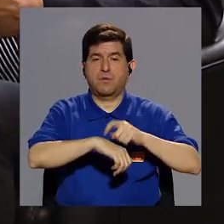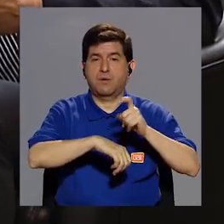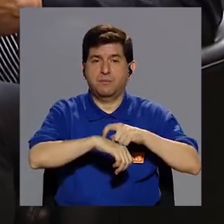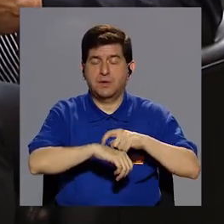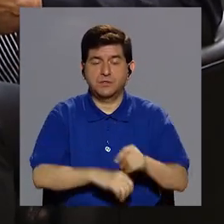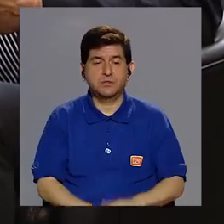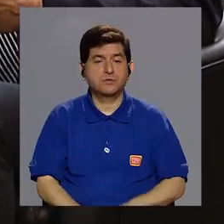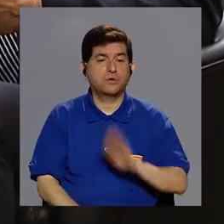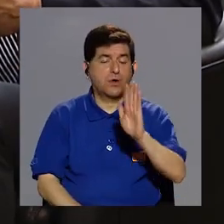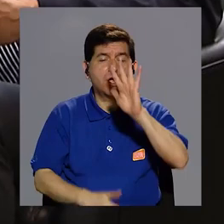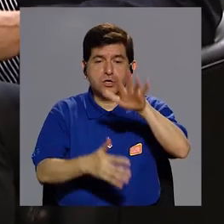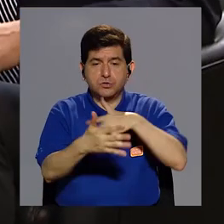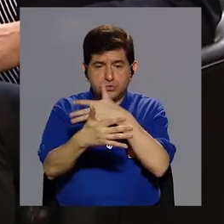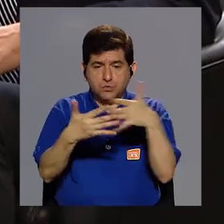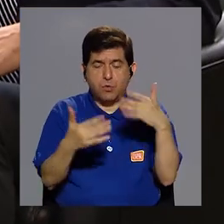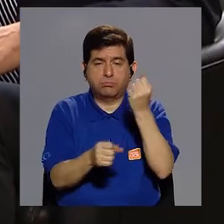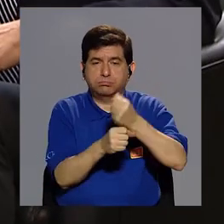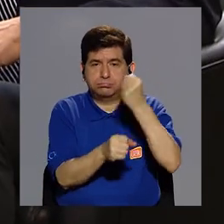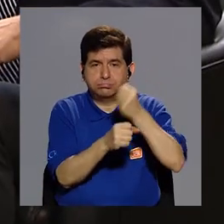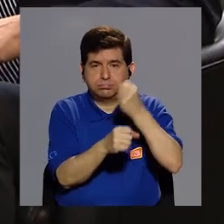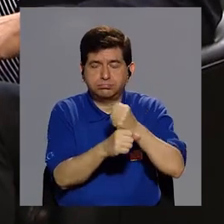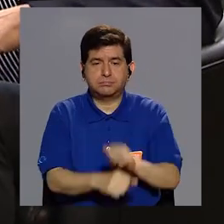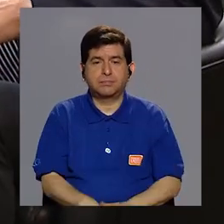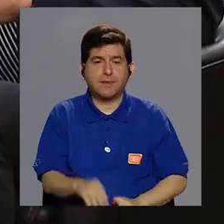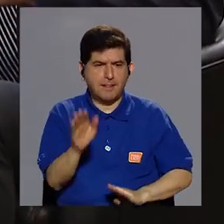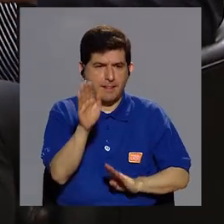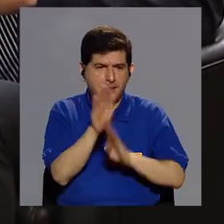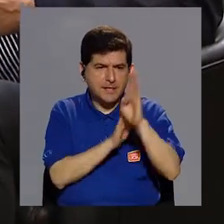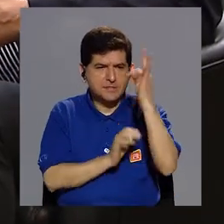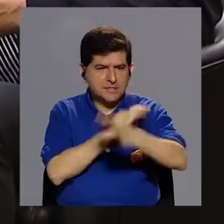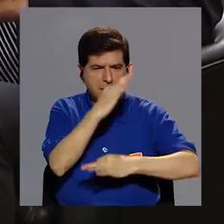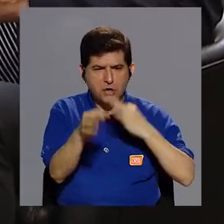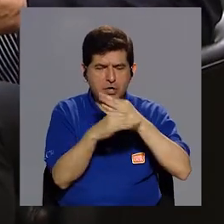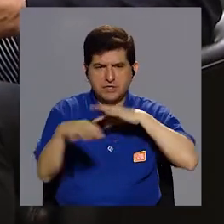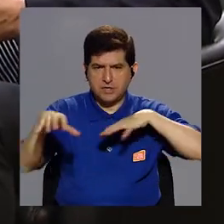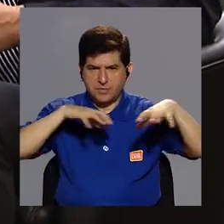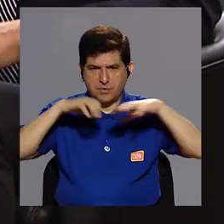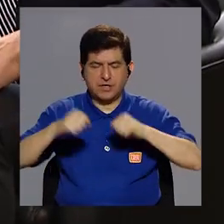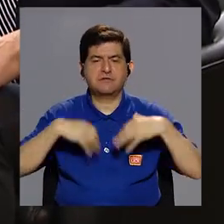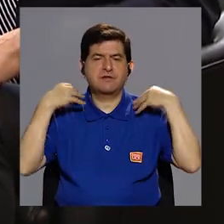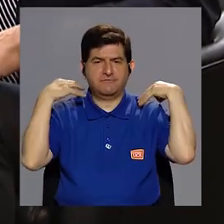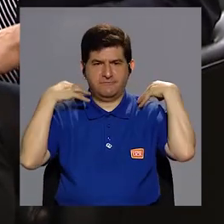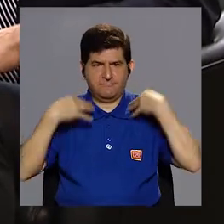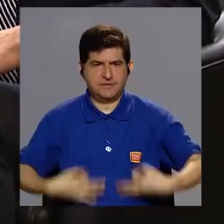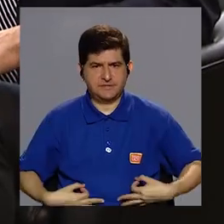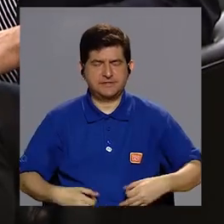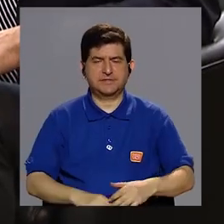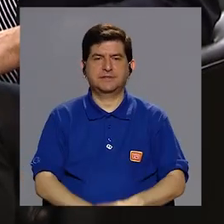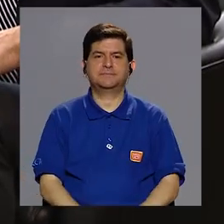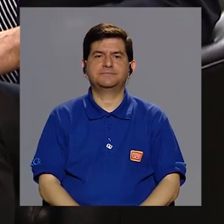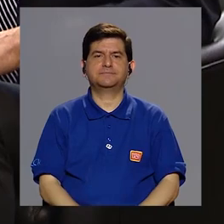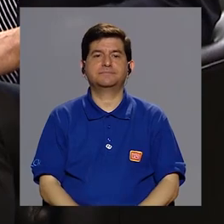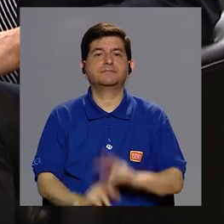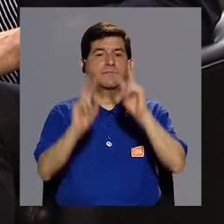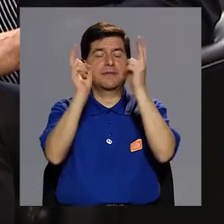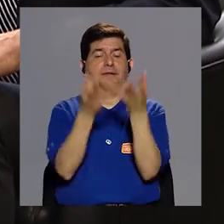en ciertos momentos, durante su jornada laboral, pues desarrollen algún tipo de actividad física.